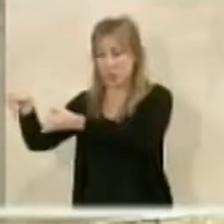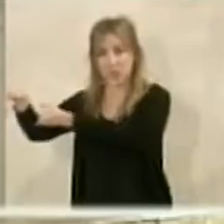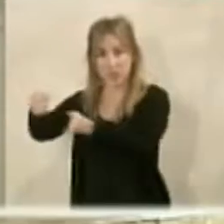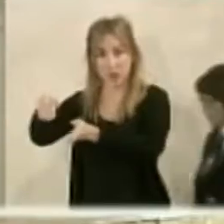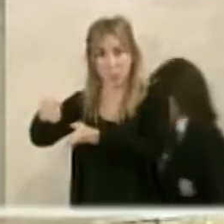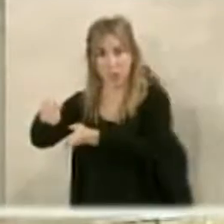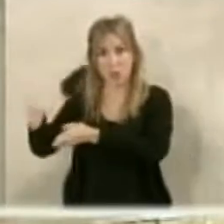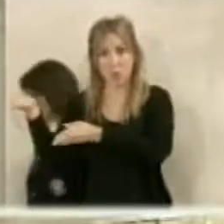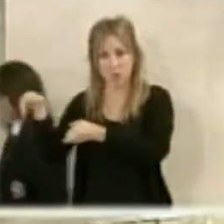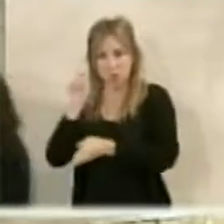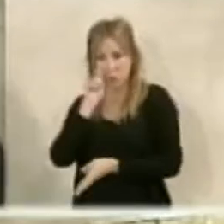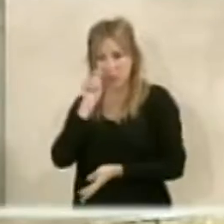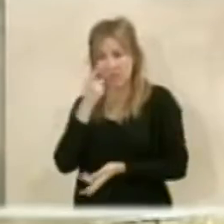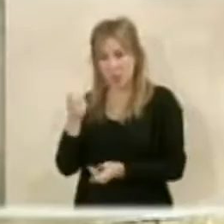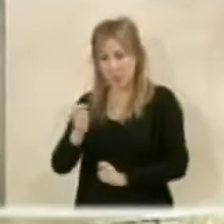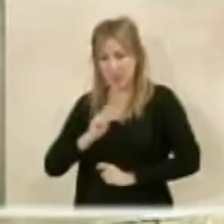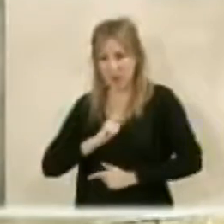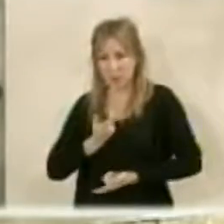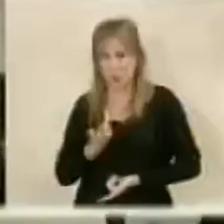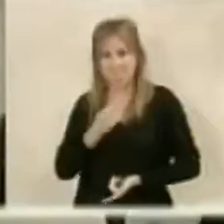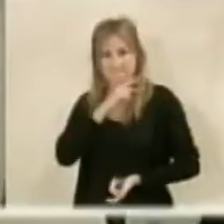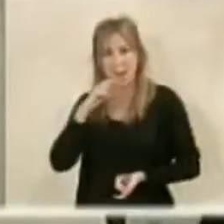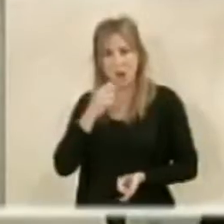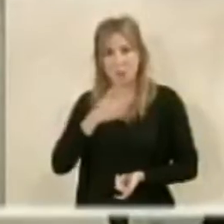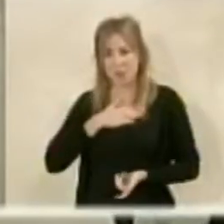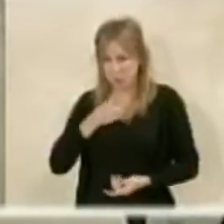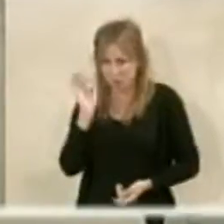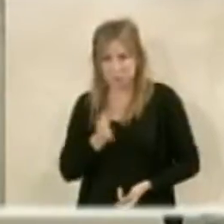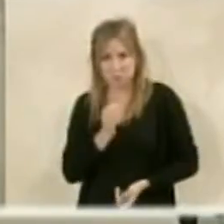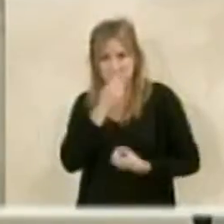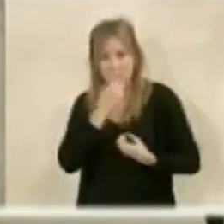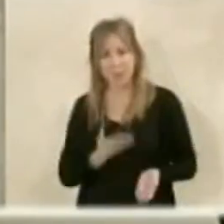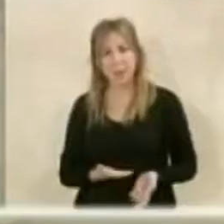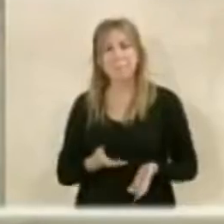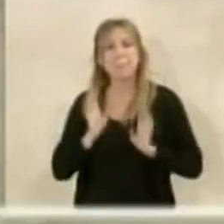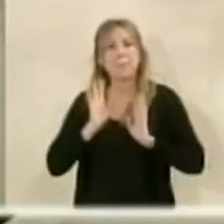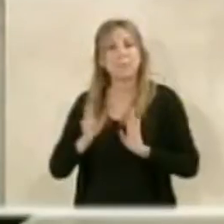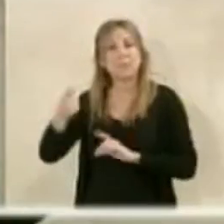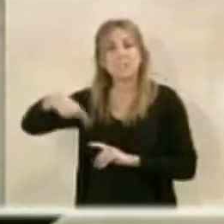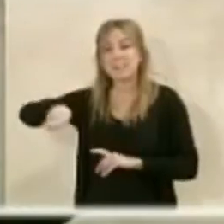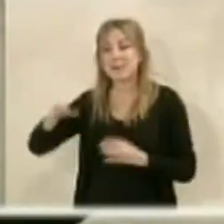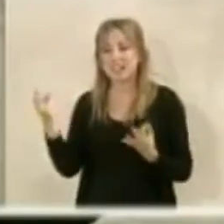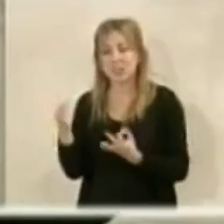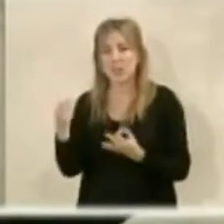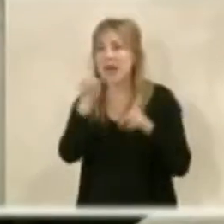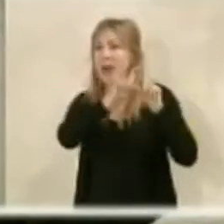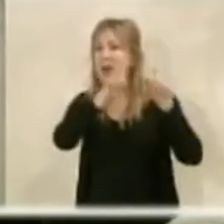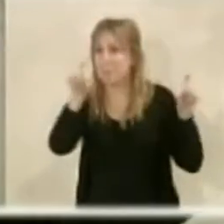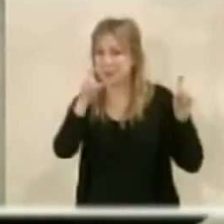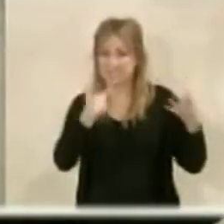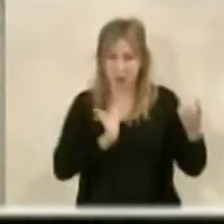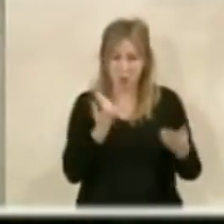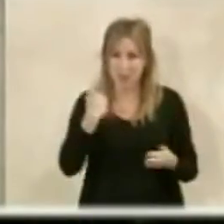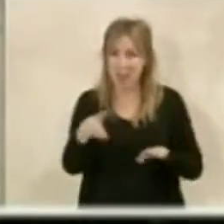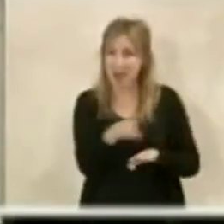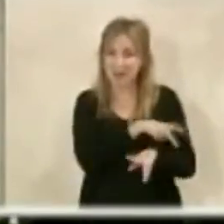el punto de vista de poner en valor el patrimonio creemos que es un gran acierto. Y eso le va a costar a la empresa, con un estudio